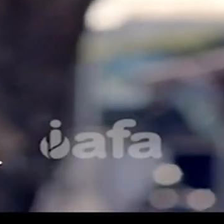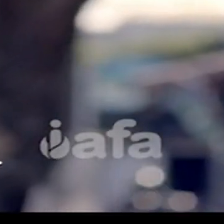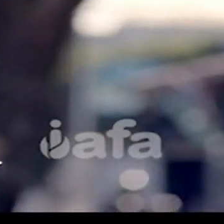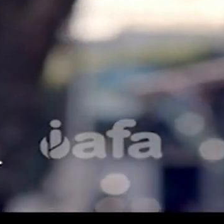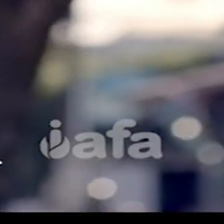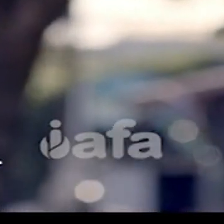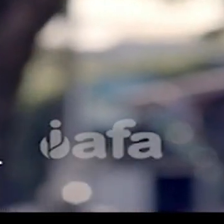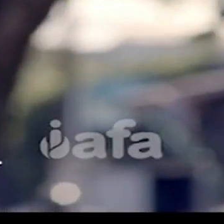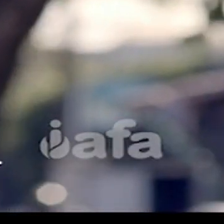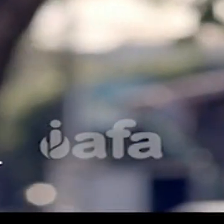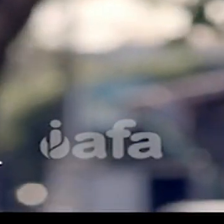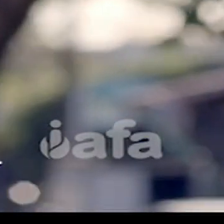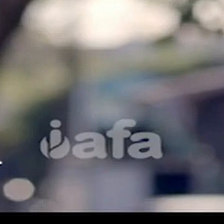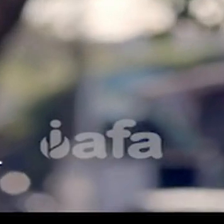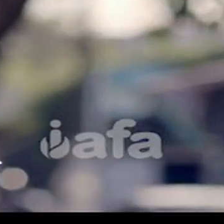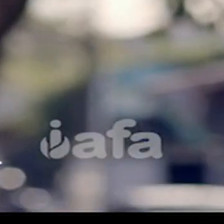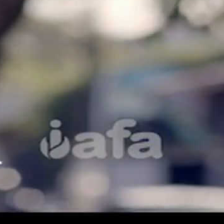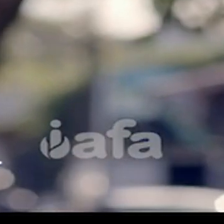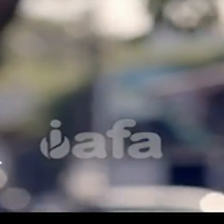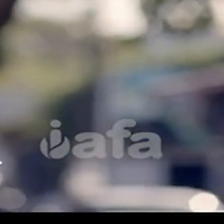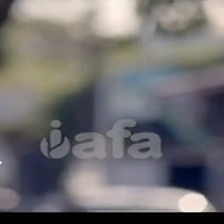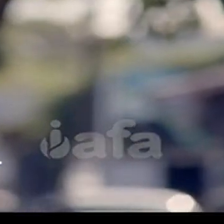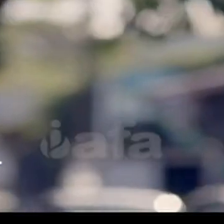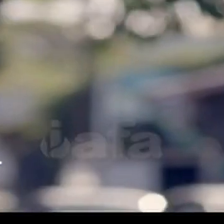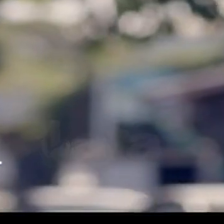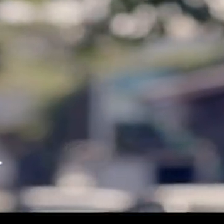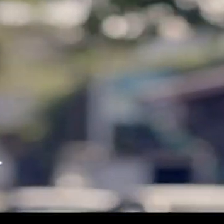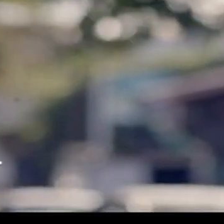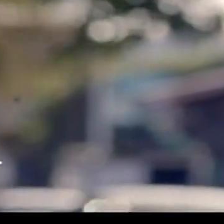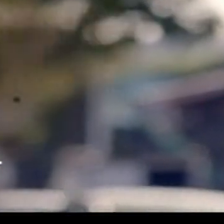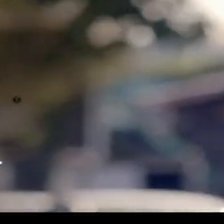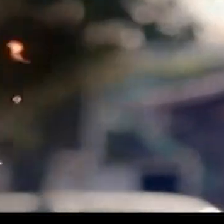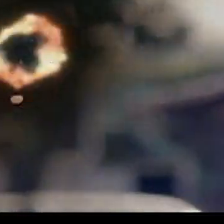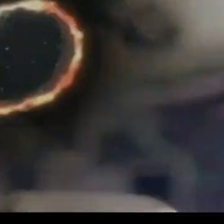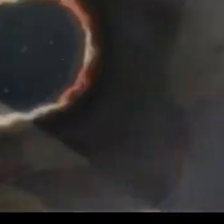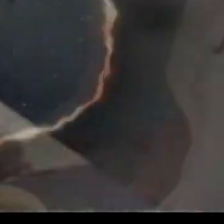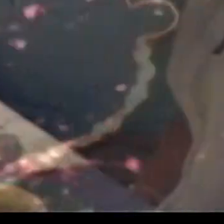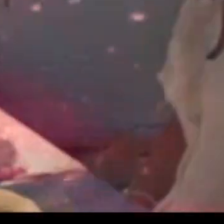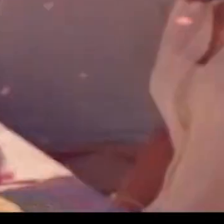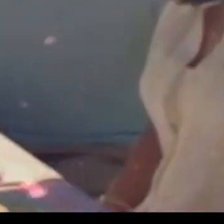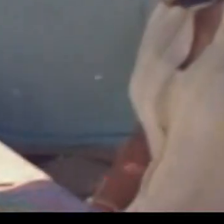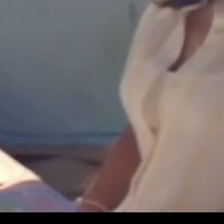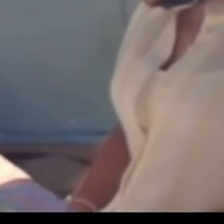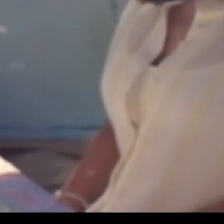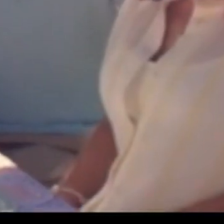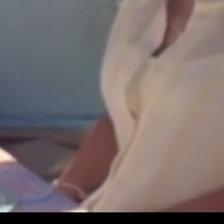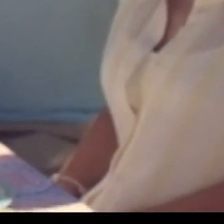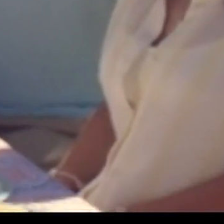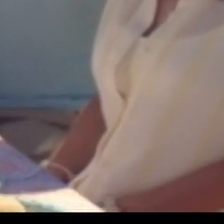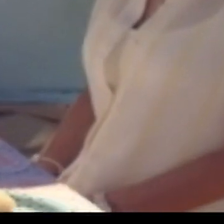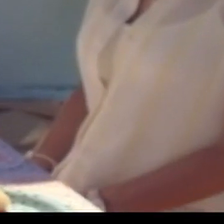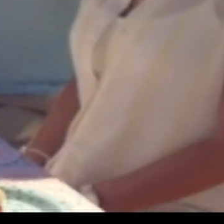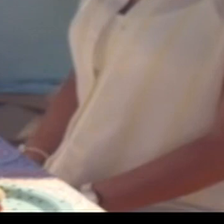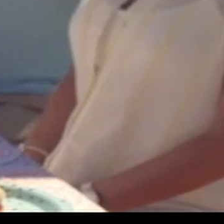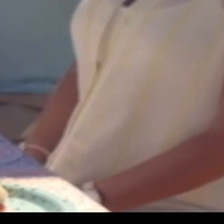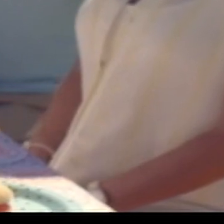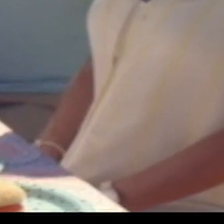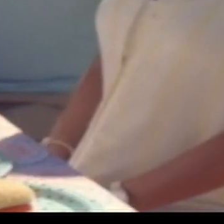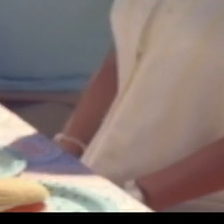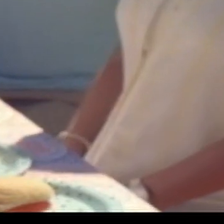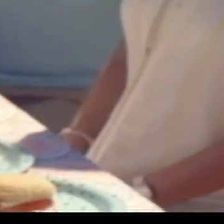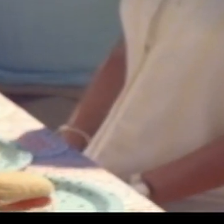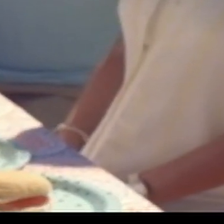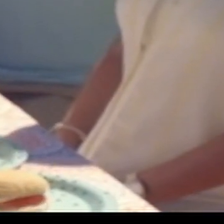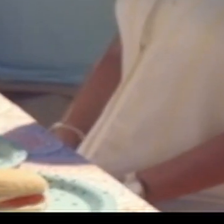Este podría ser yo corriendo la maratón que siempre he querido, pero no tengo la condición física. Este podría haber sido yo en el cumpleaños de